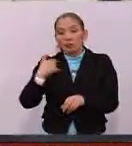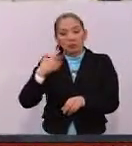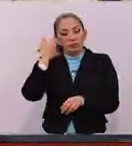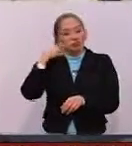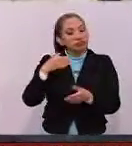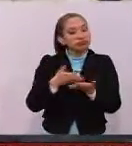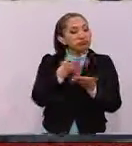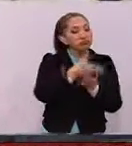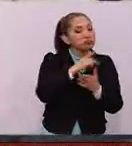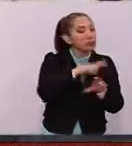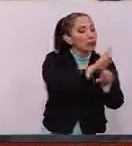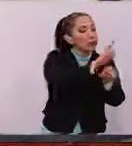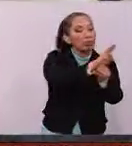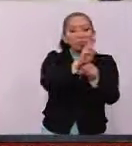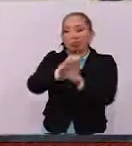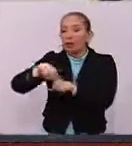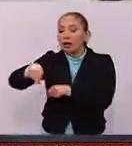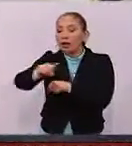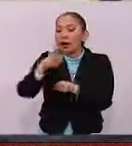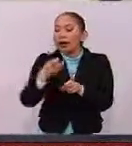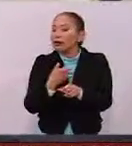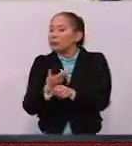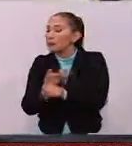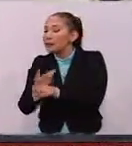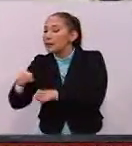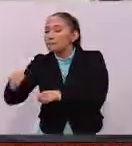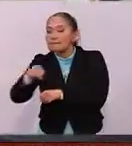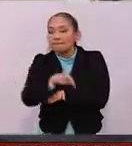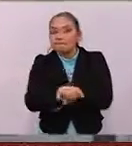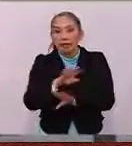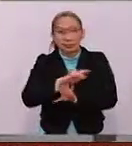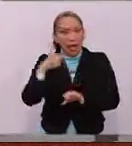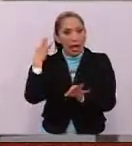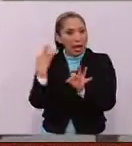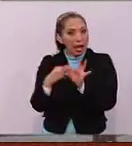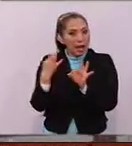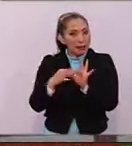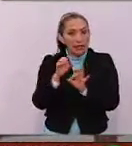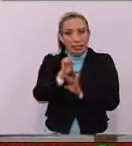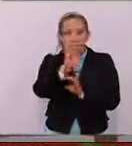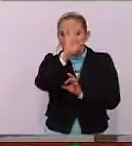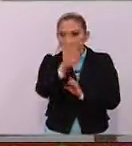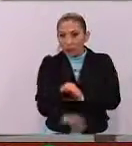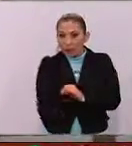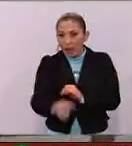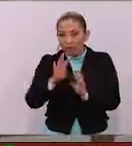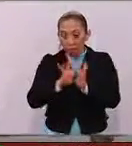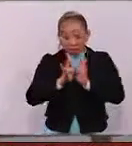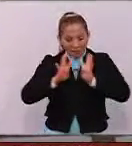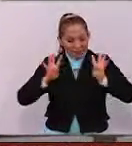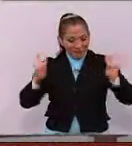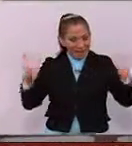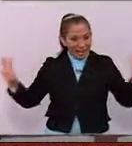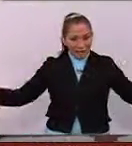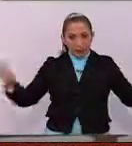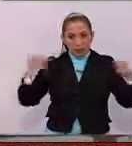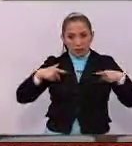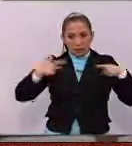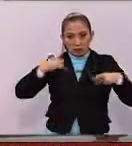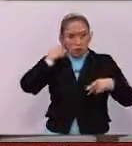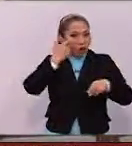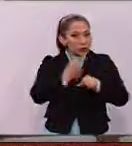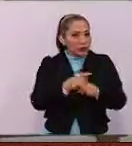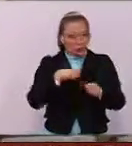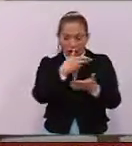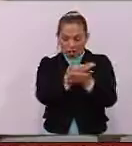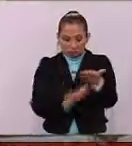que transitará el jefe del Estado Vaticano. Se tiene cubierto, dijo, el sesenta por ciento de la valla con voluntarios que se